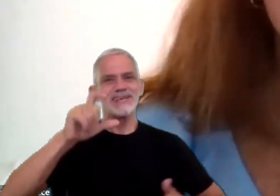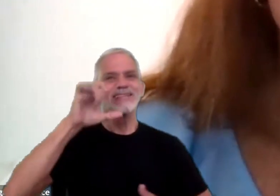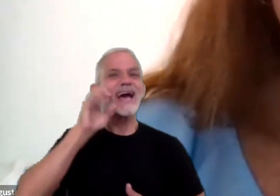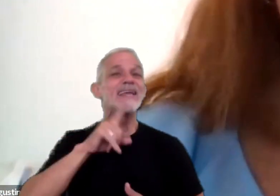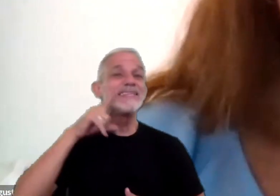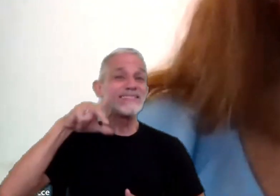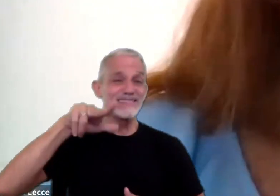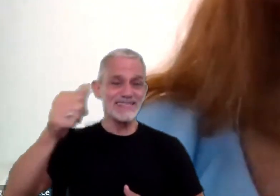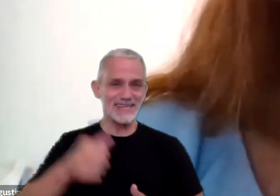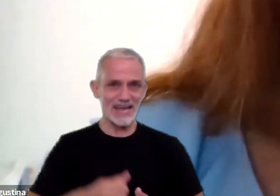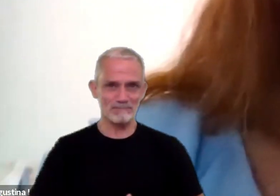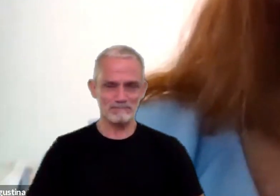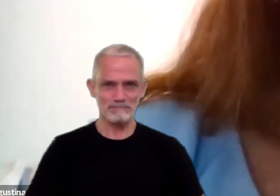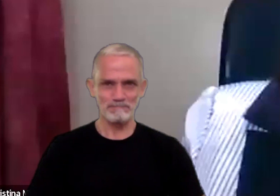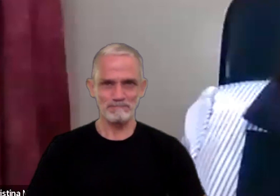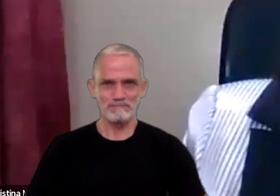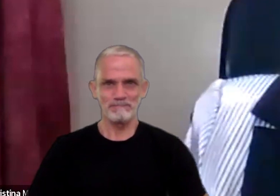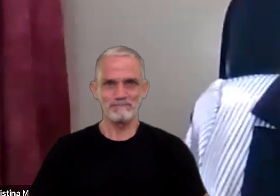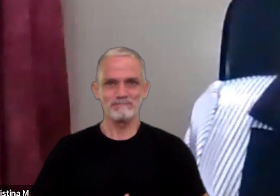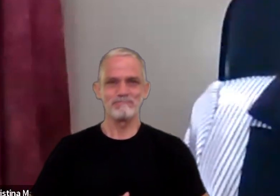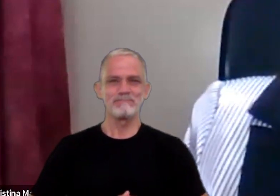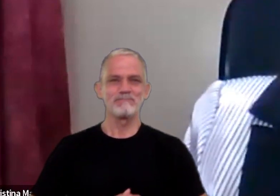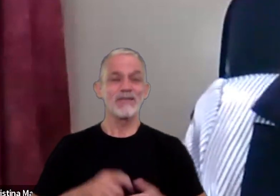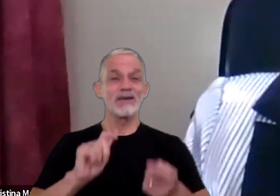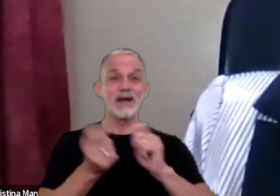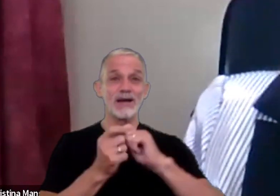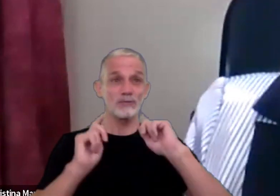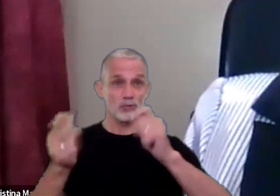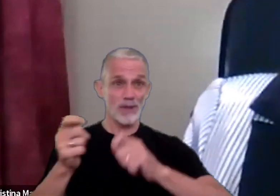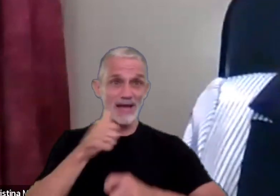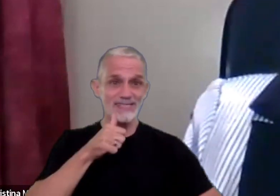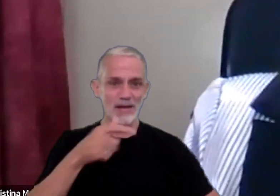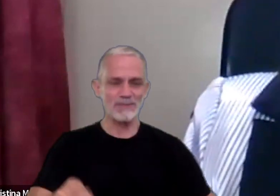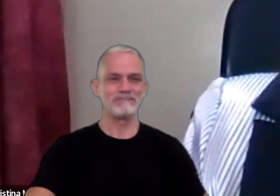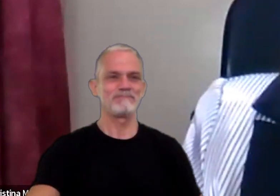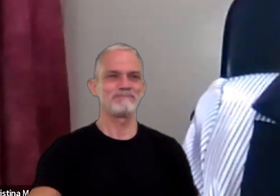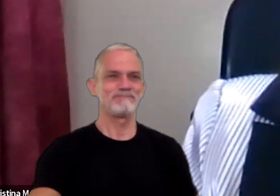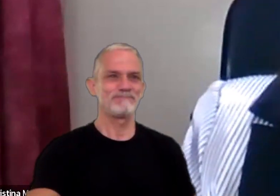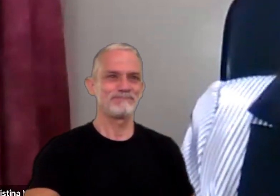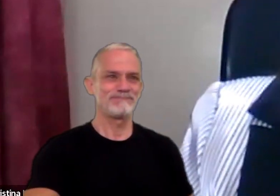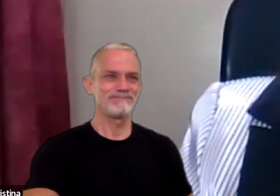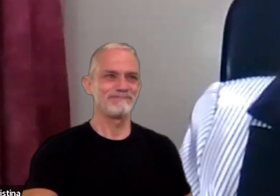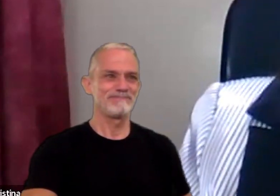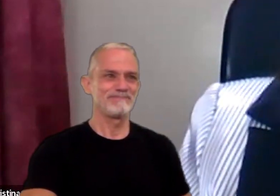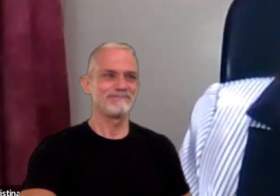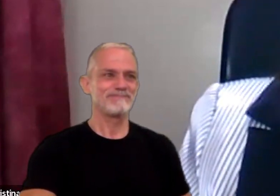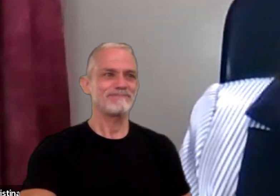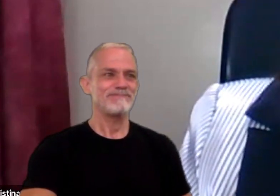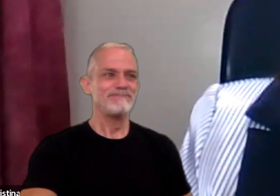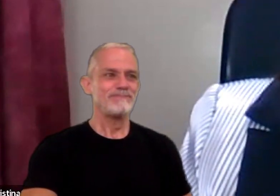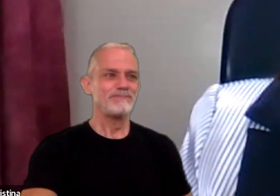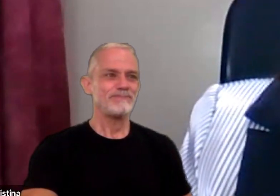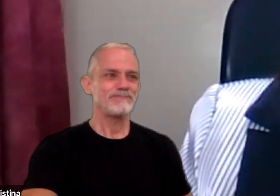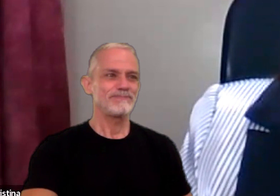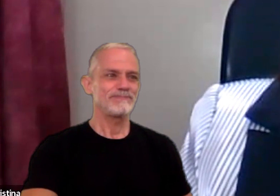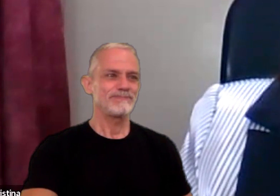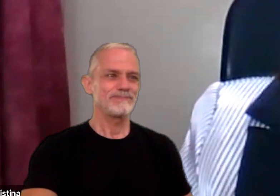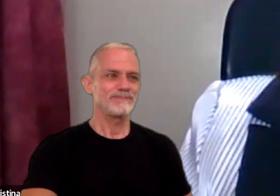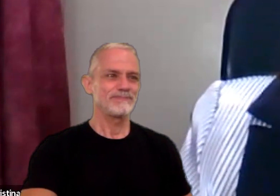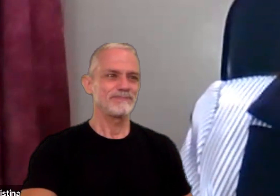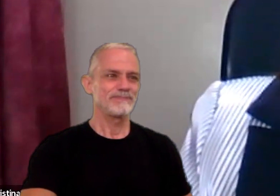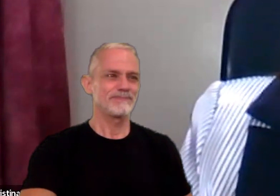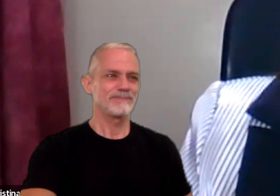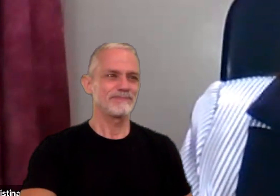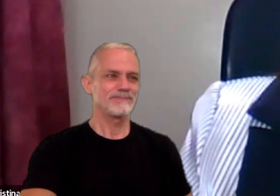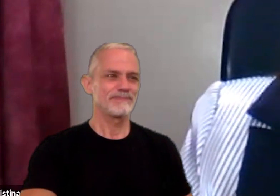ahí. Aquí estoy, aquí estoy, estaba silenciada. Bueno, muchísimas gracias a todos por acompañarnos y